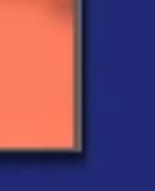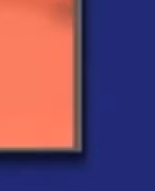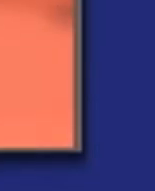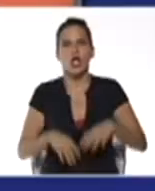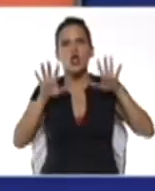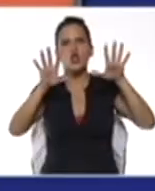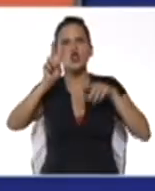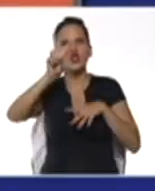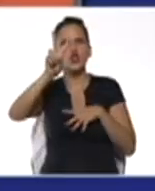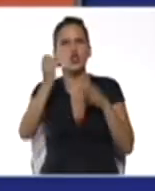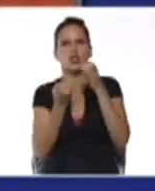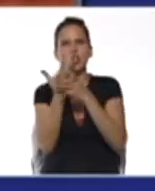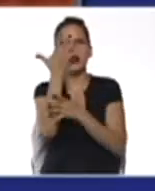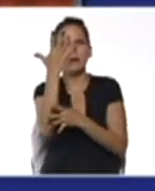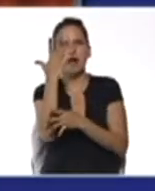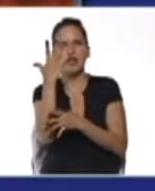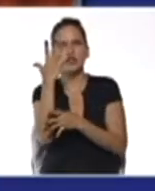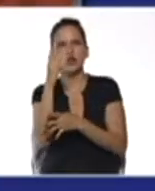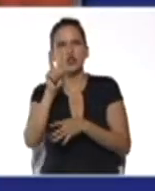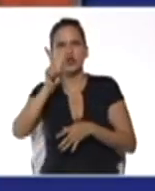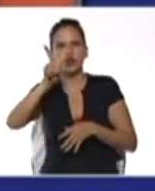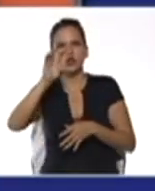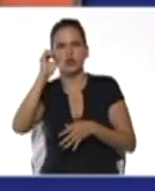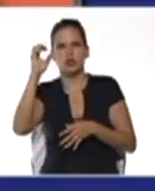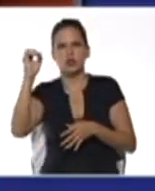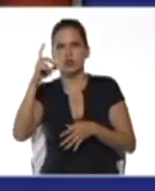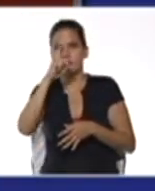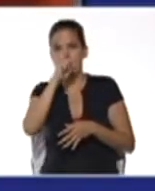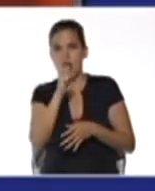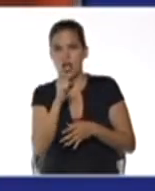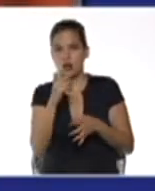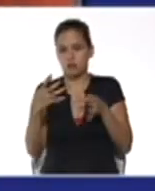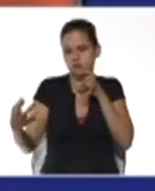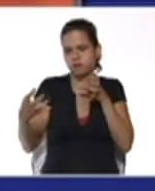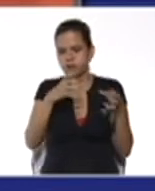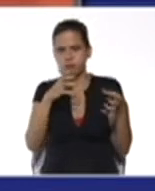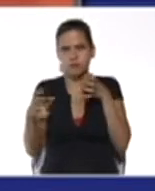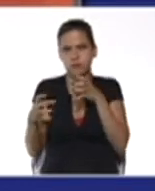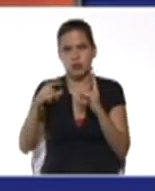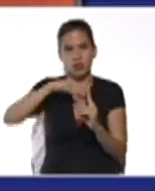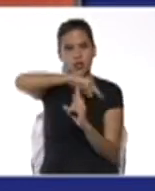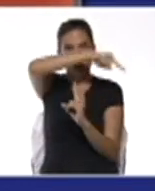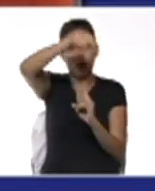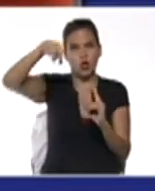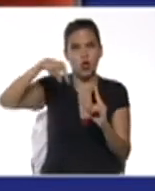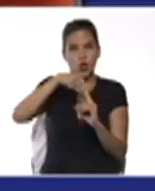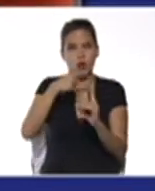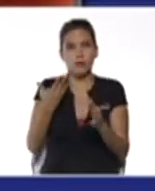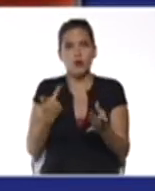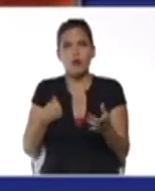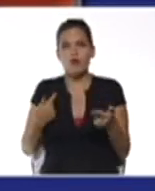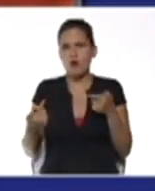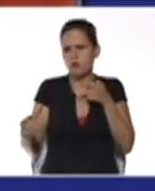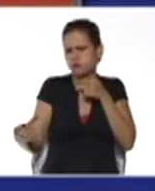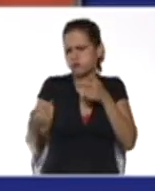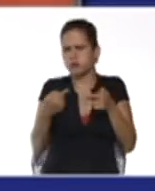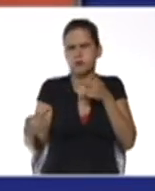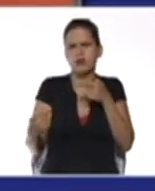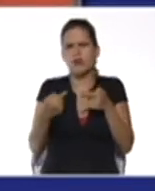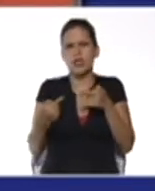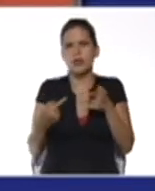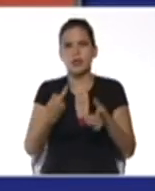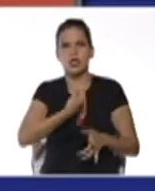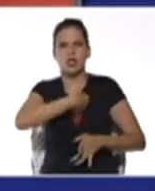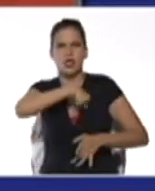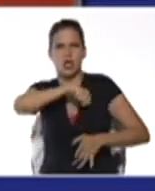12 de mayo, Bicentenario de la Batalla del Rodeo. La Batalla del Rodeo fue un enfrentamiento armado entre realistas